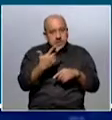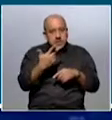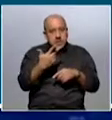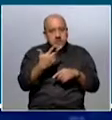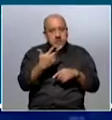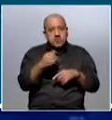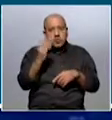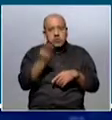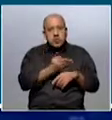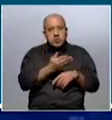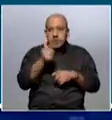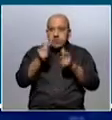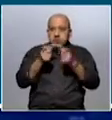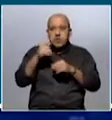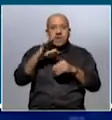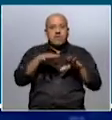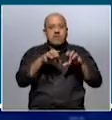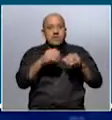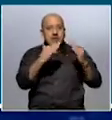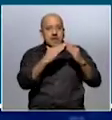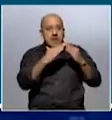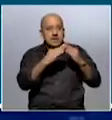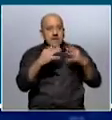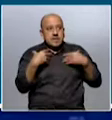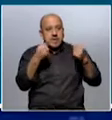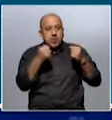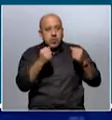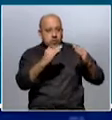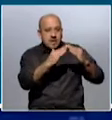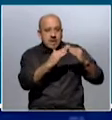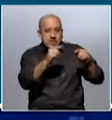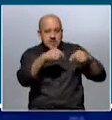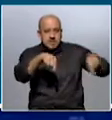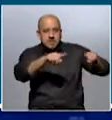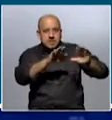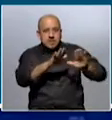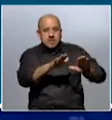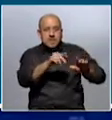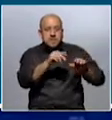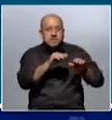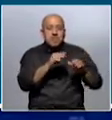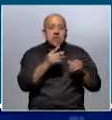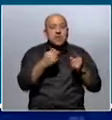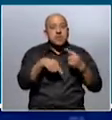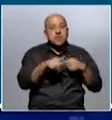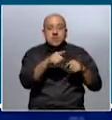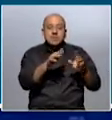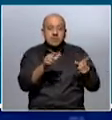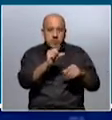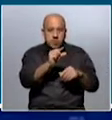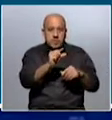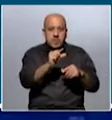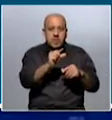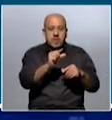personas mayores que están en residenciales, o en casas de salud, o en hogares, o en instituciones de larga estadía, que son las mínimas.